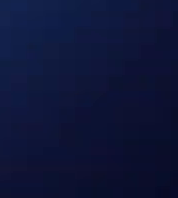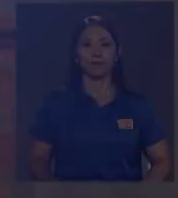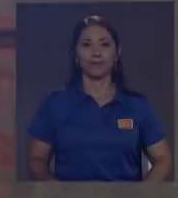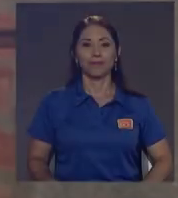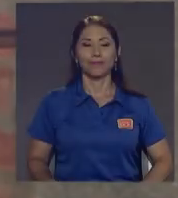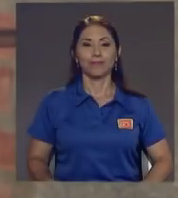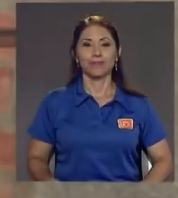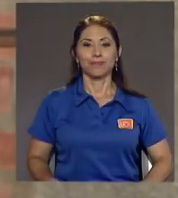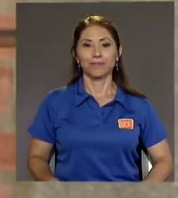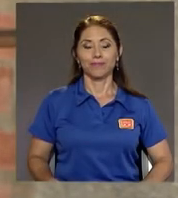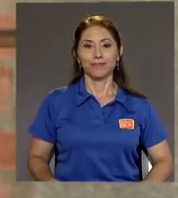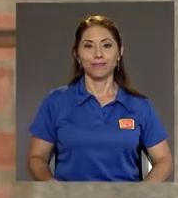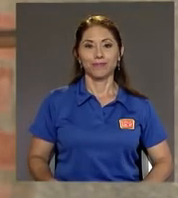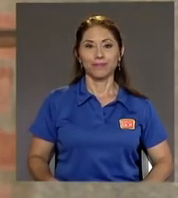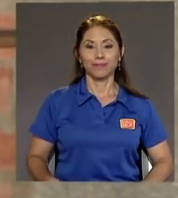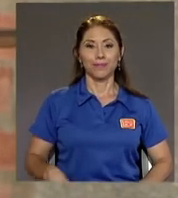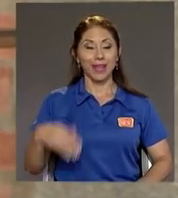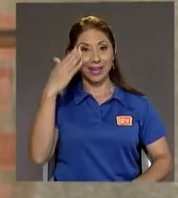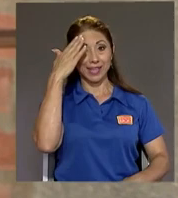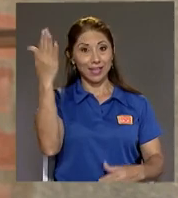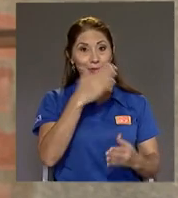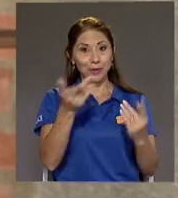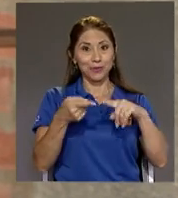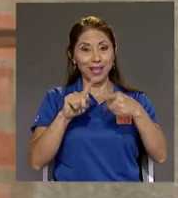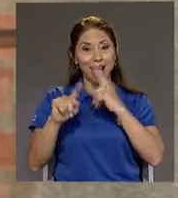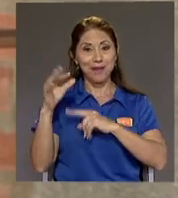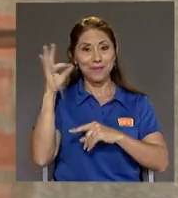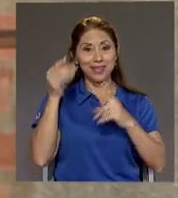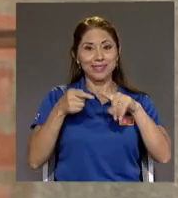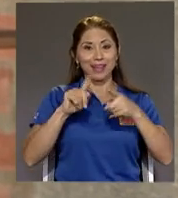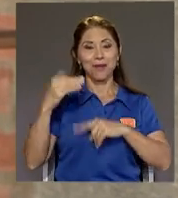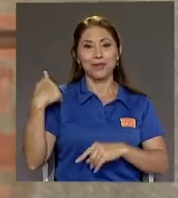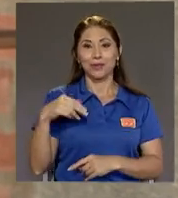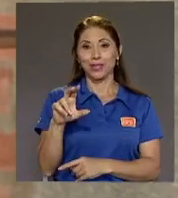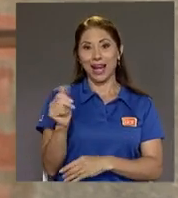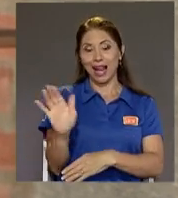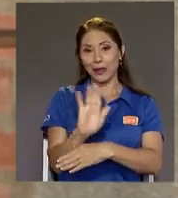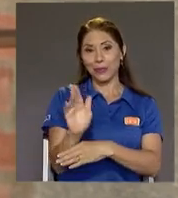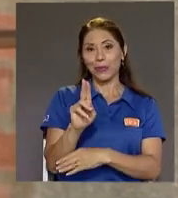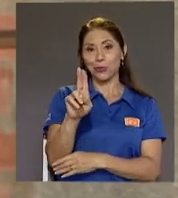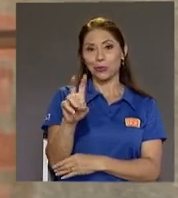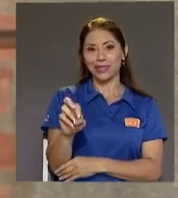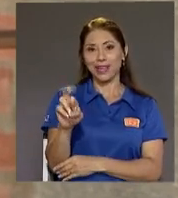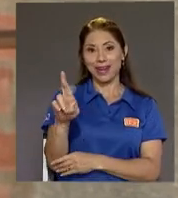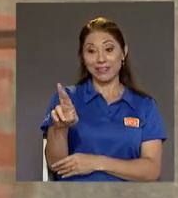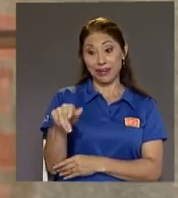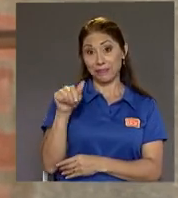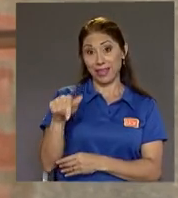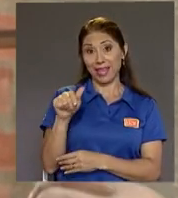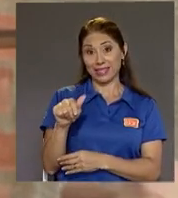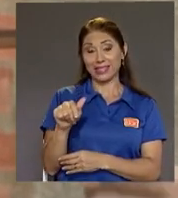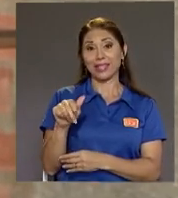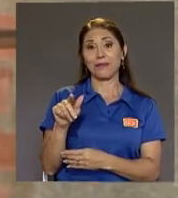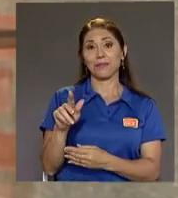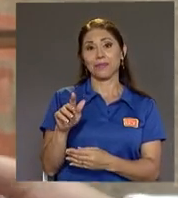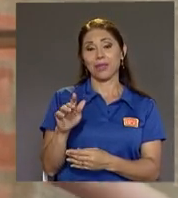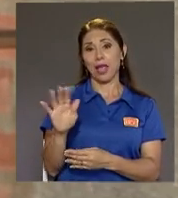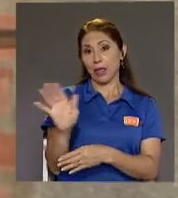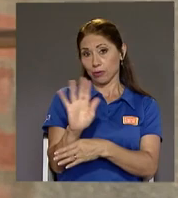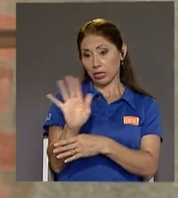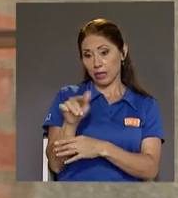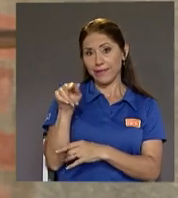Los saludamos amigas y amigos de Canal UCR Este medio televisivo que